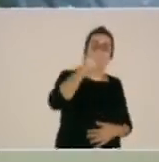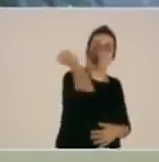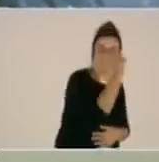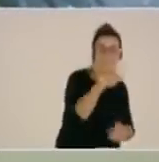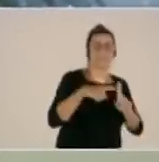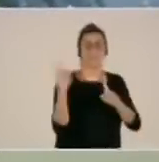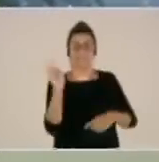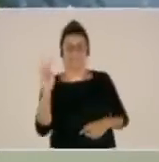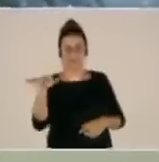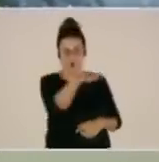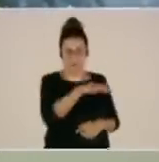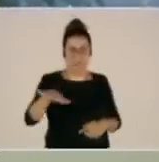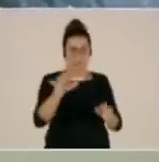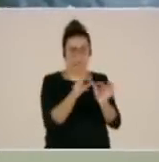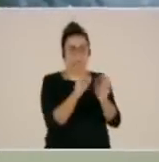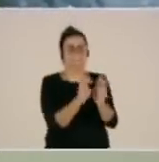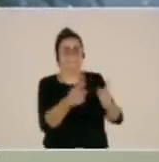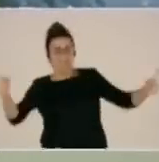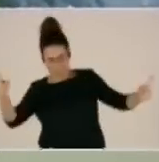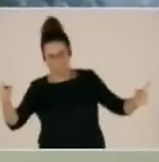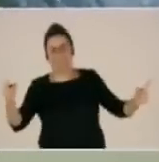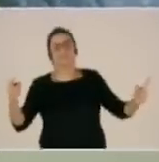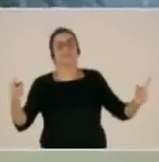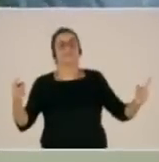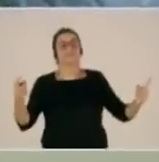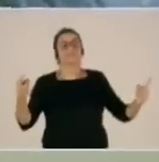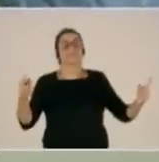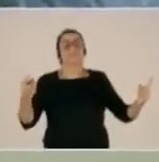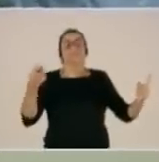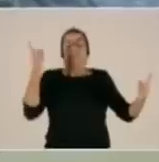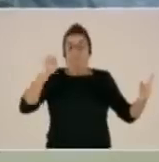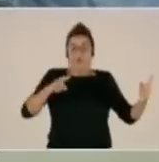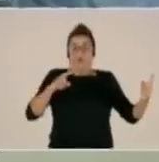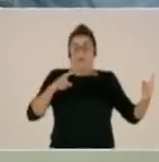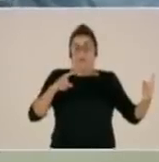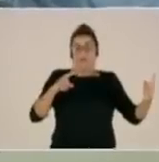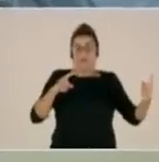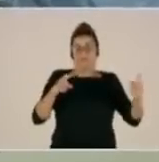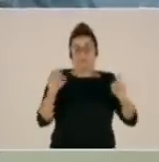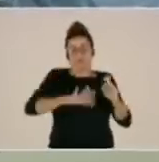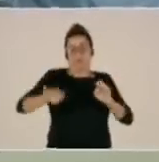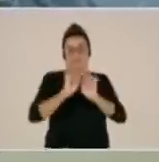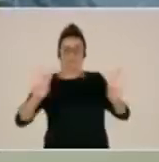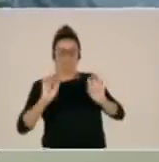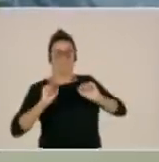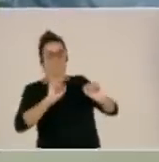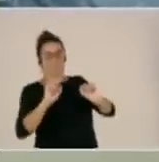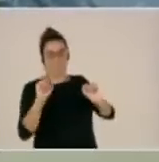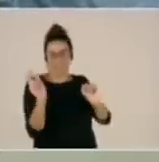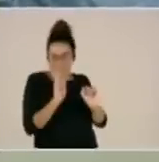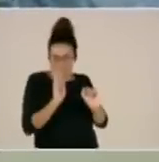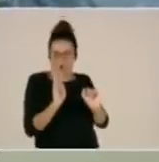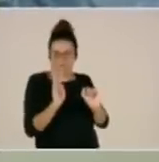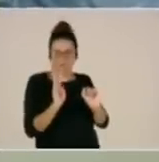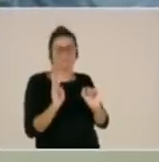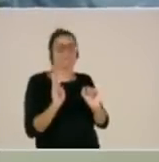Entre el tendido eléctrico de Red Eléctrica y el cortafuegos de La Victoria. Es un avance que se saltado en un par de pistas, pero algunos de los